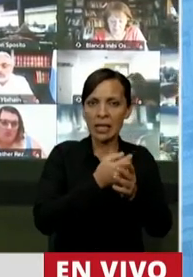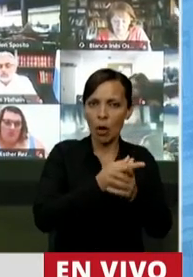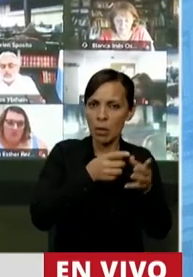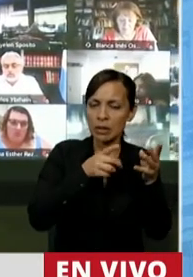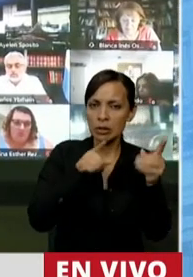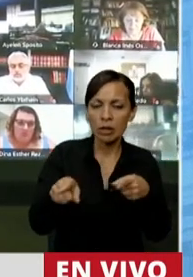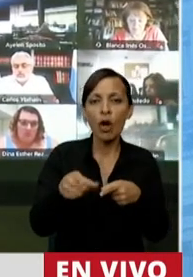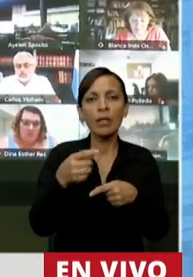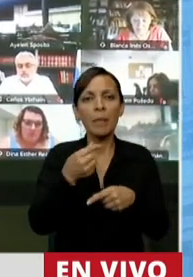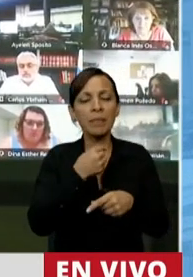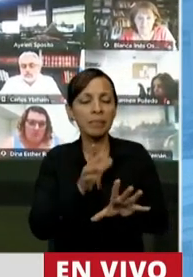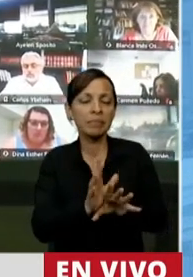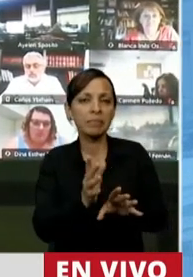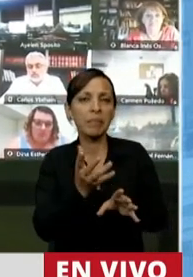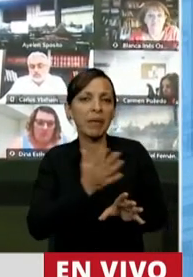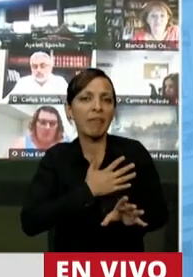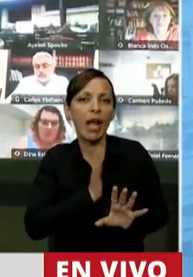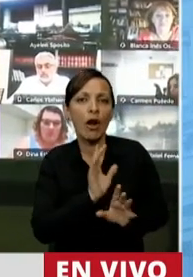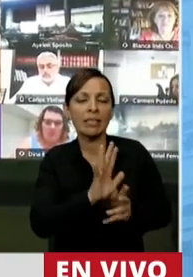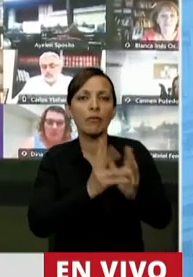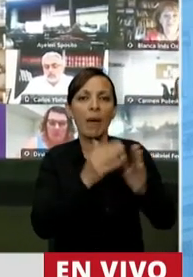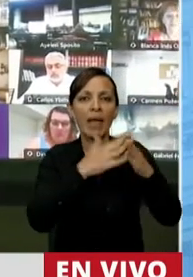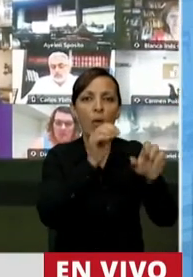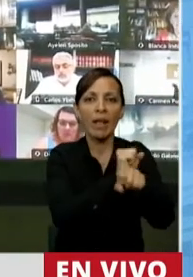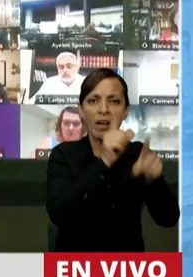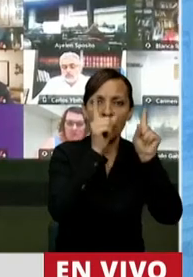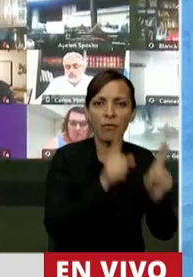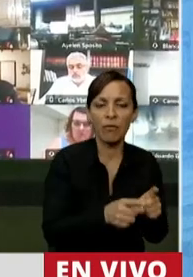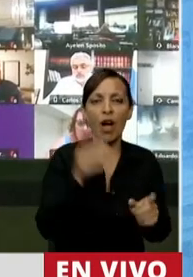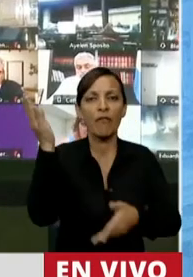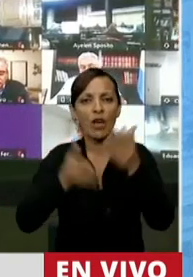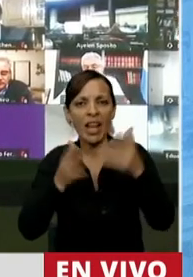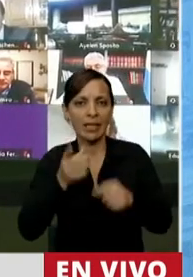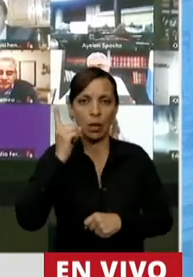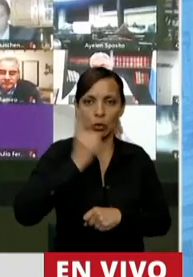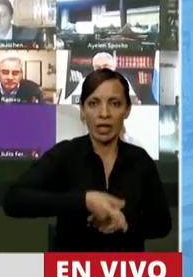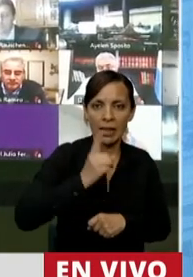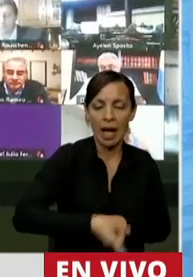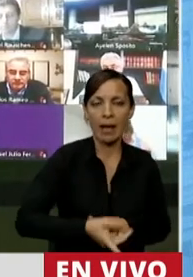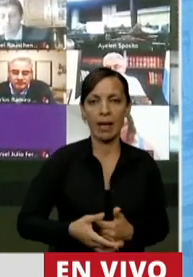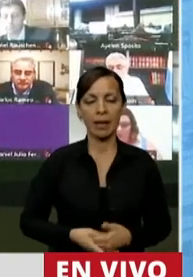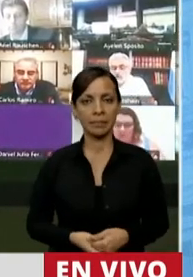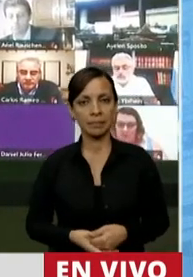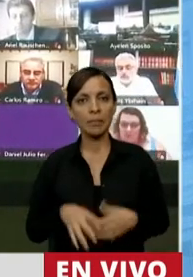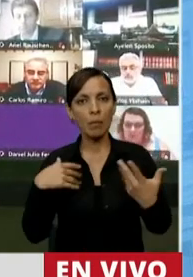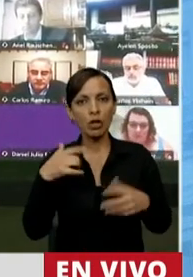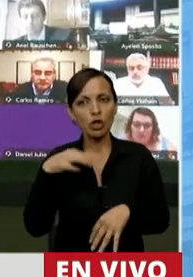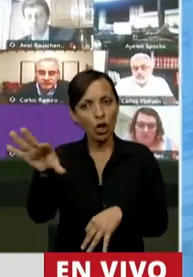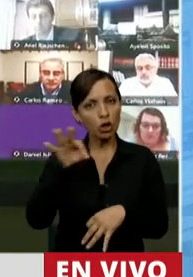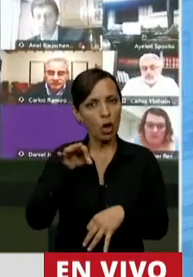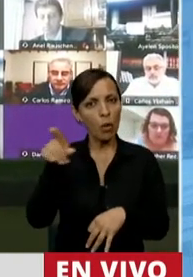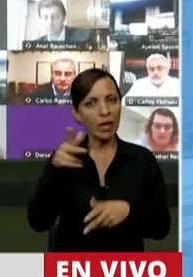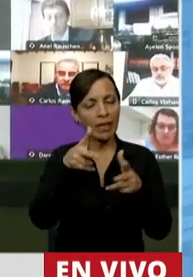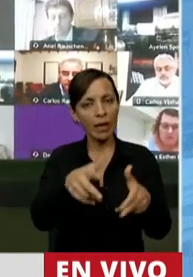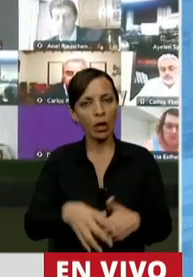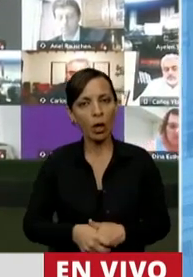militar cuarentenas clientelares, empobrecedoras, violentas y autoritarias. Por eso recojo el guante,